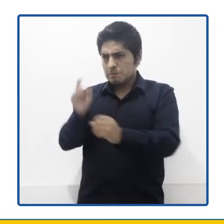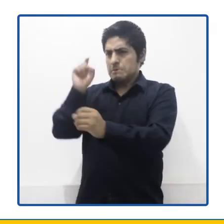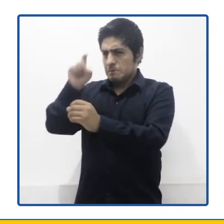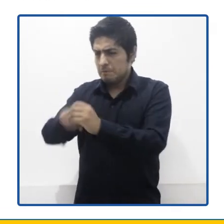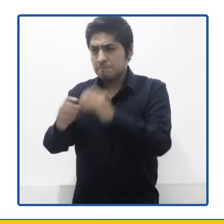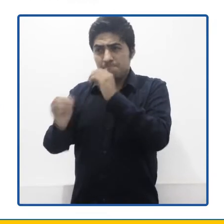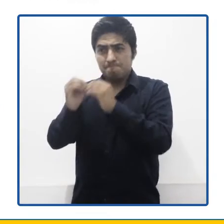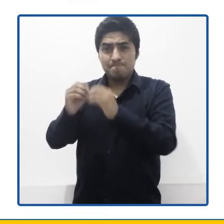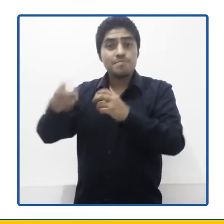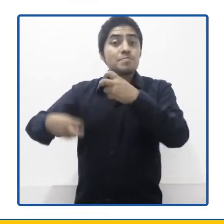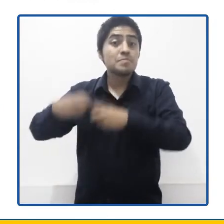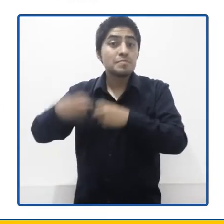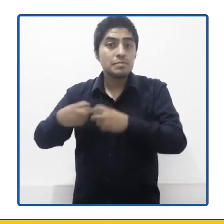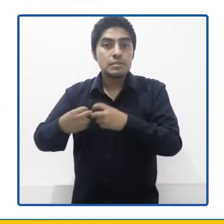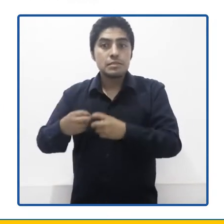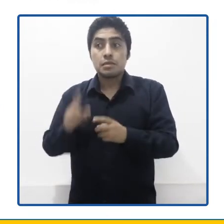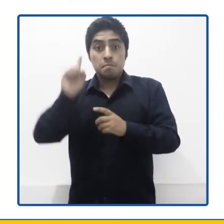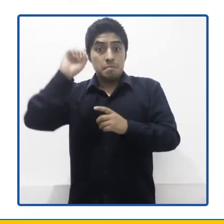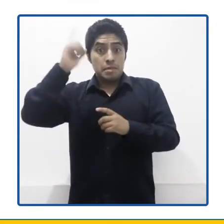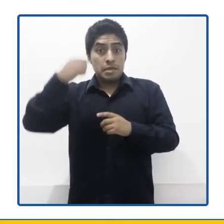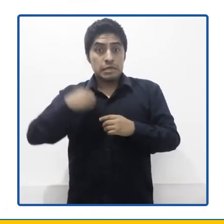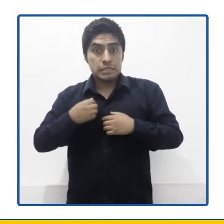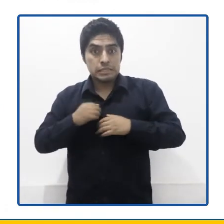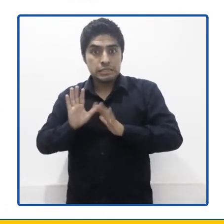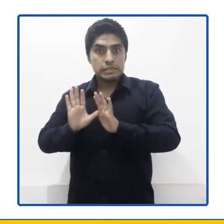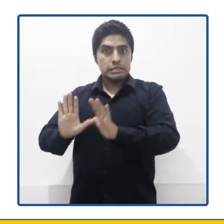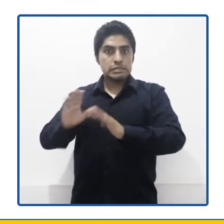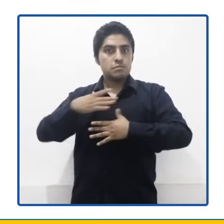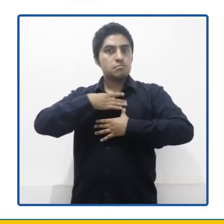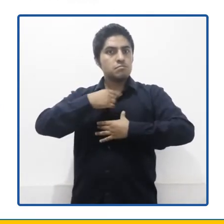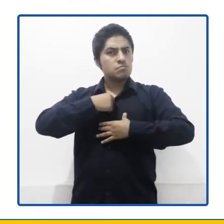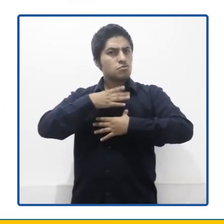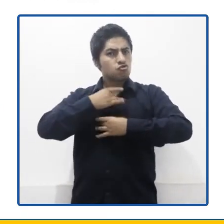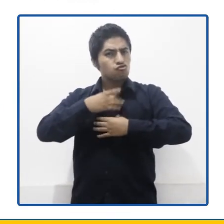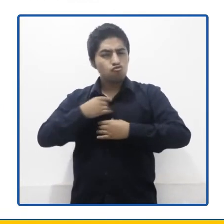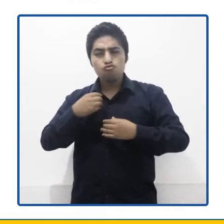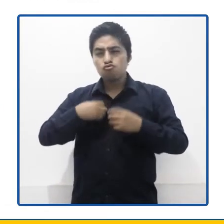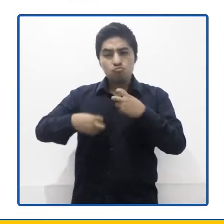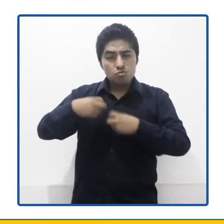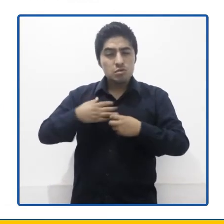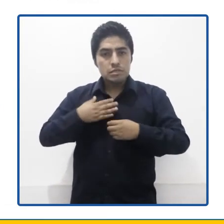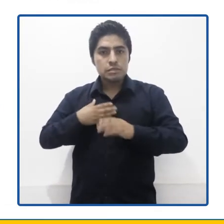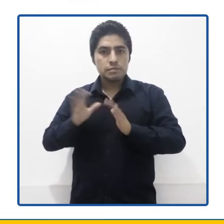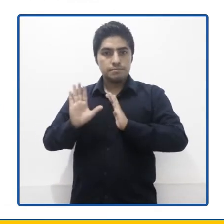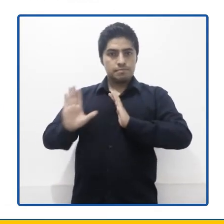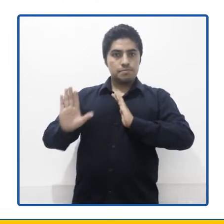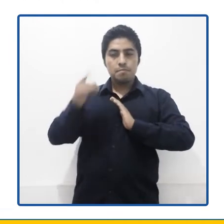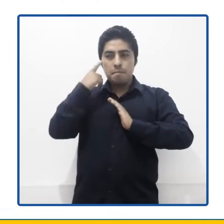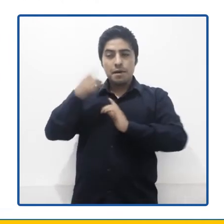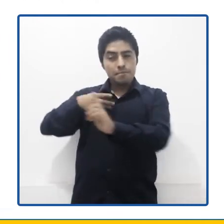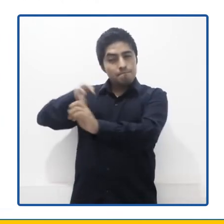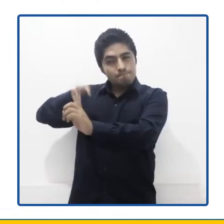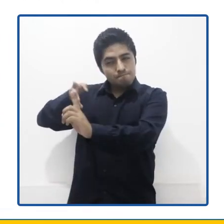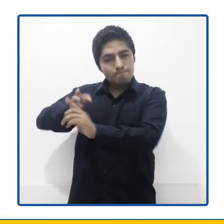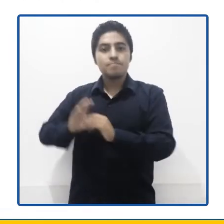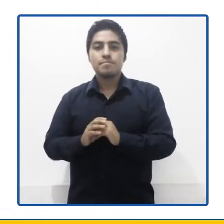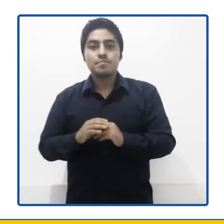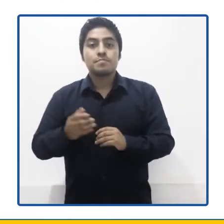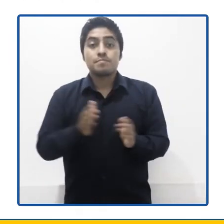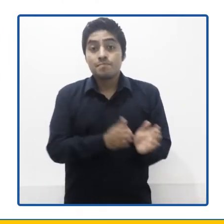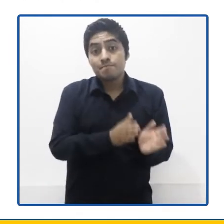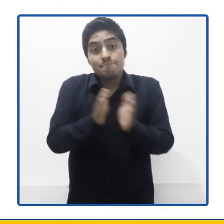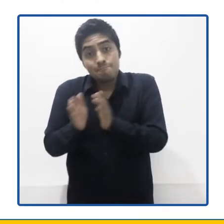en la resolución del problema, tomando distancia de los propios intereses y valores para evaluarlos. A